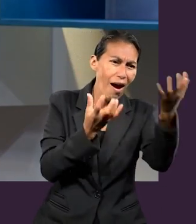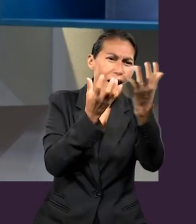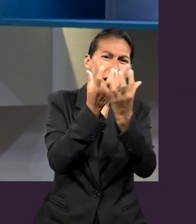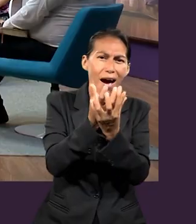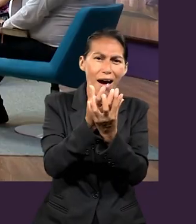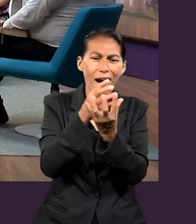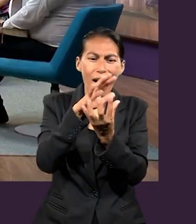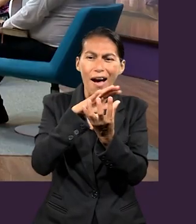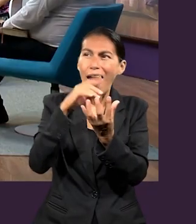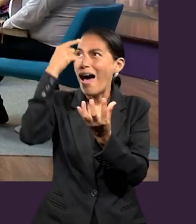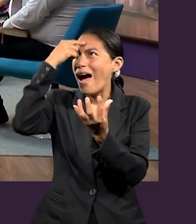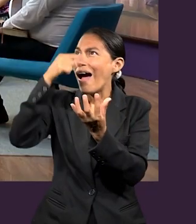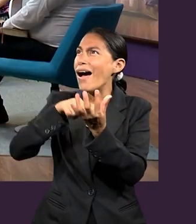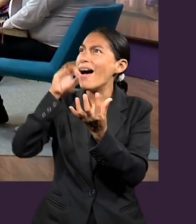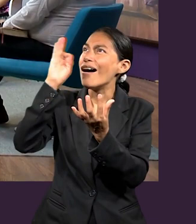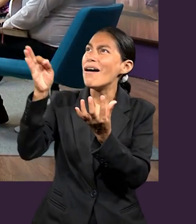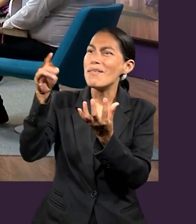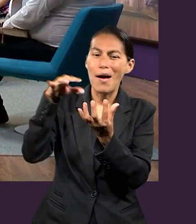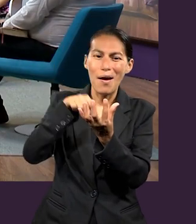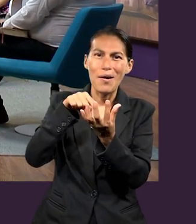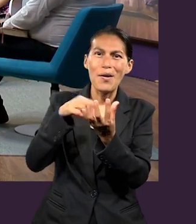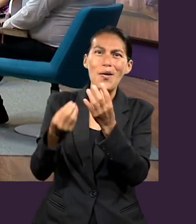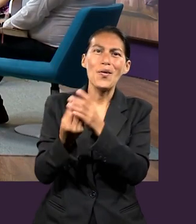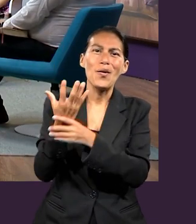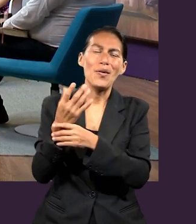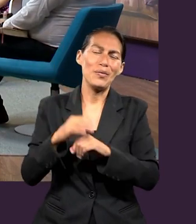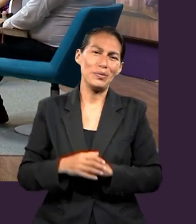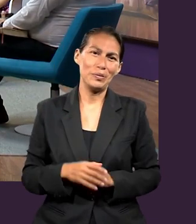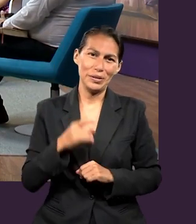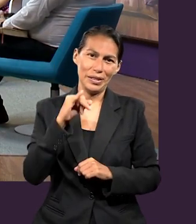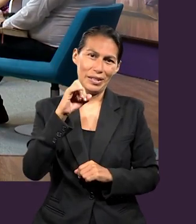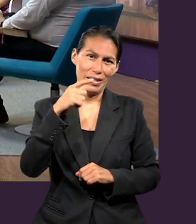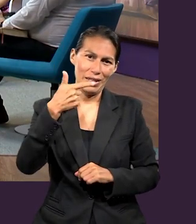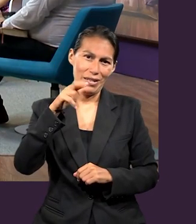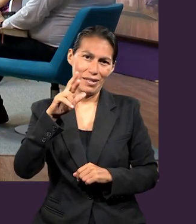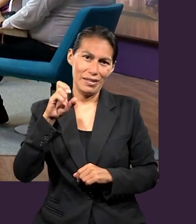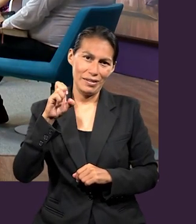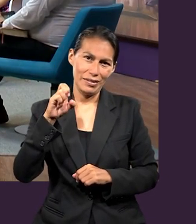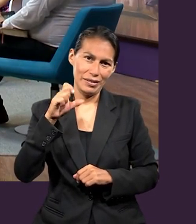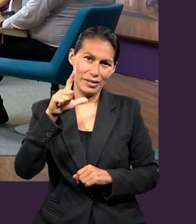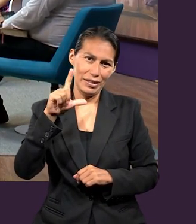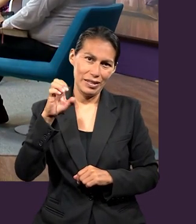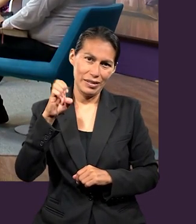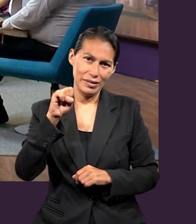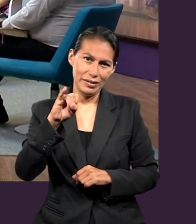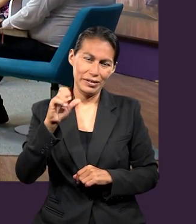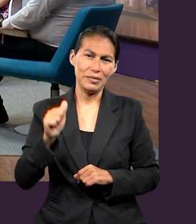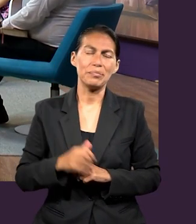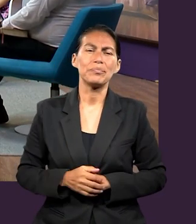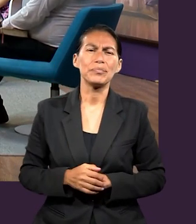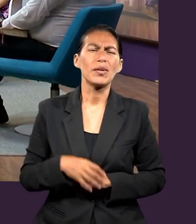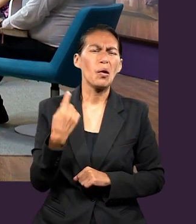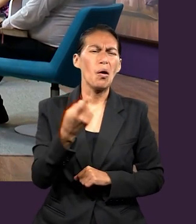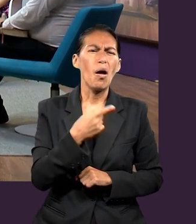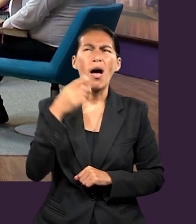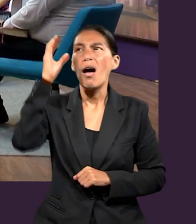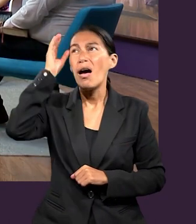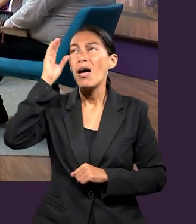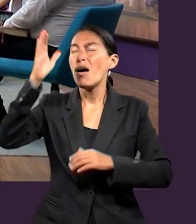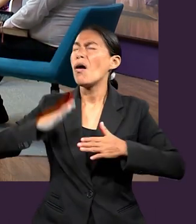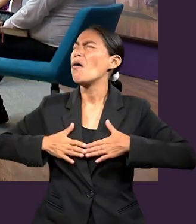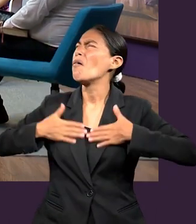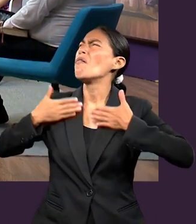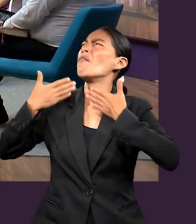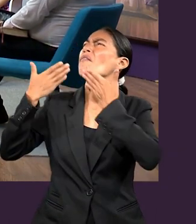de ustedes dos, señoritas, la pregunta que quiero hacerles rápidamente es, de acuerdo a lo que hemos analizado, ¿cómo podemos confiar en Dios